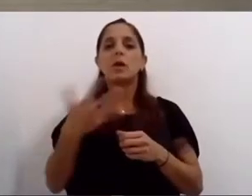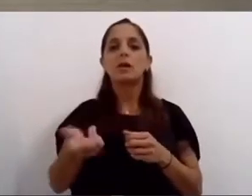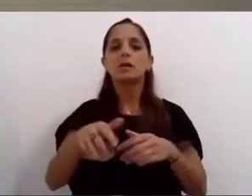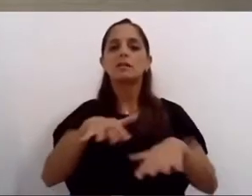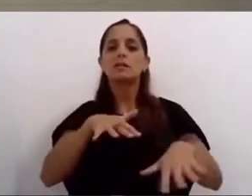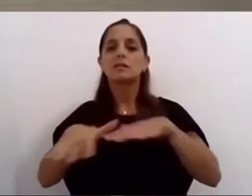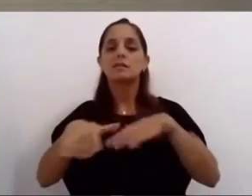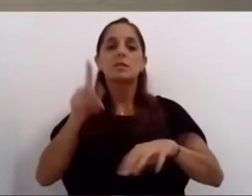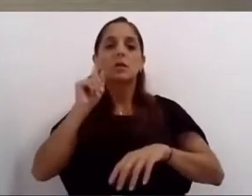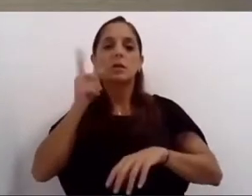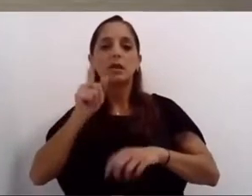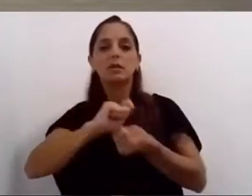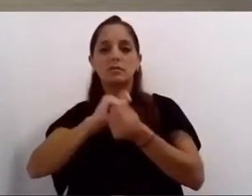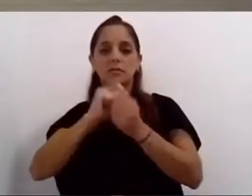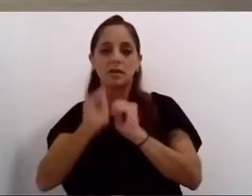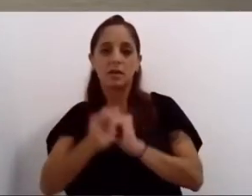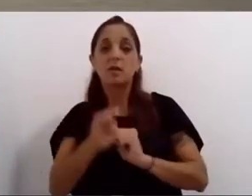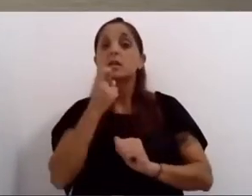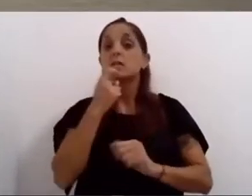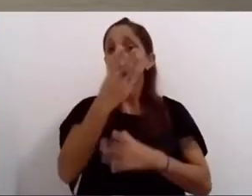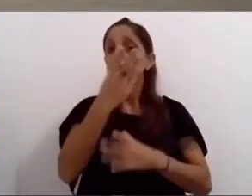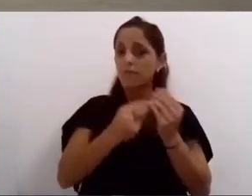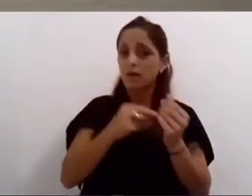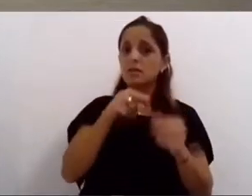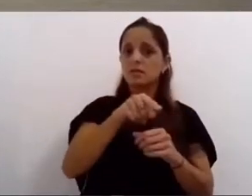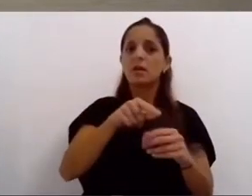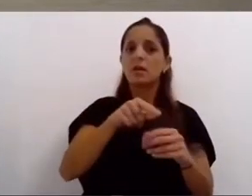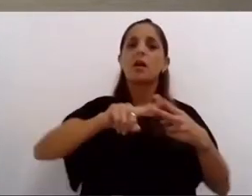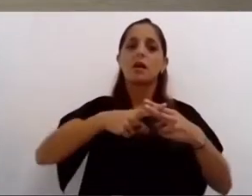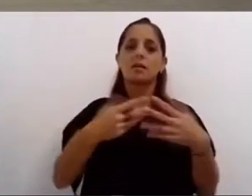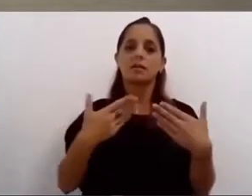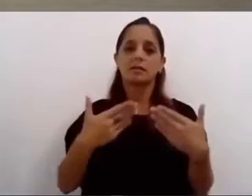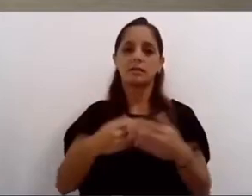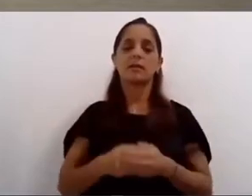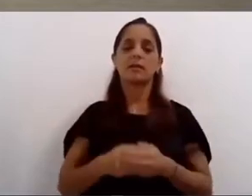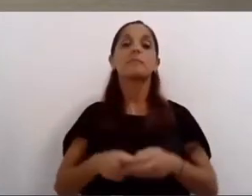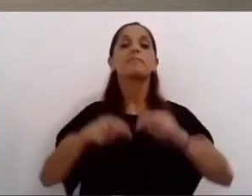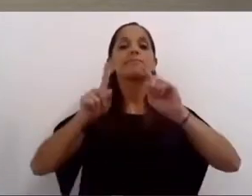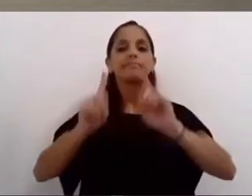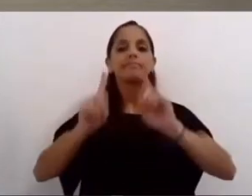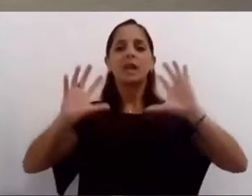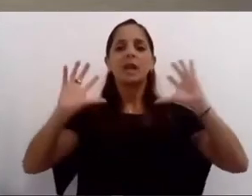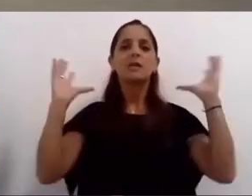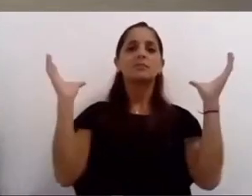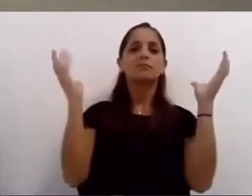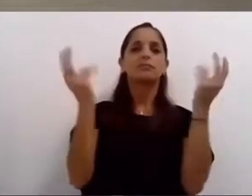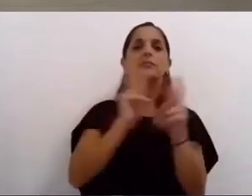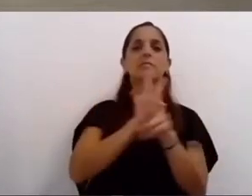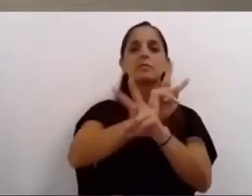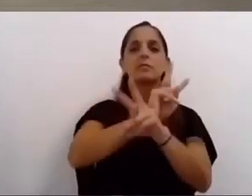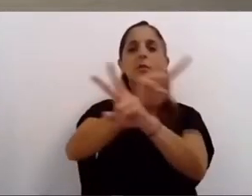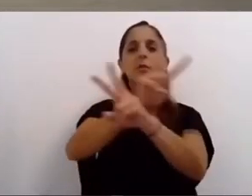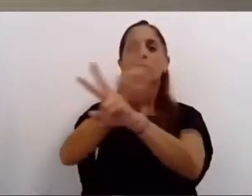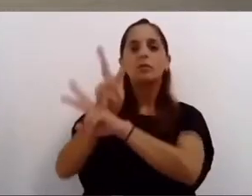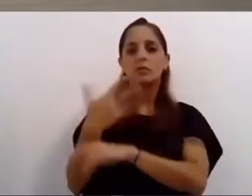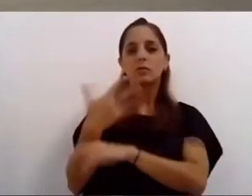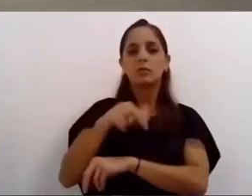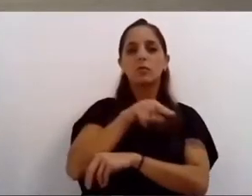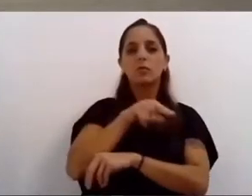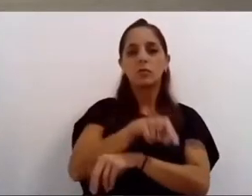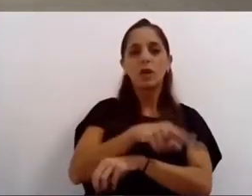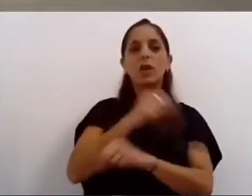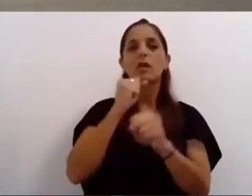incorporaremos también nuevas faltas para quienes accionen contra el medio ambiente y la salud sancionaremos toda expresión